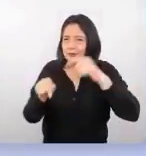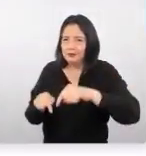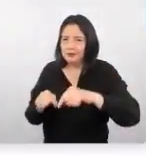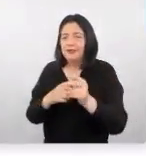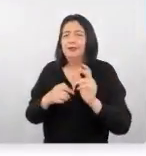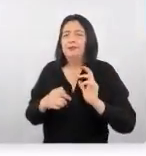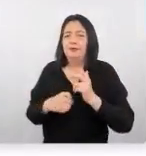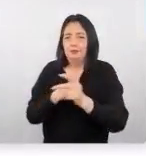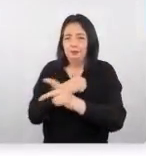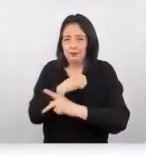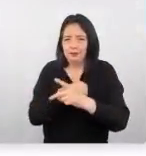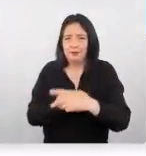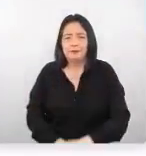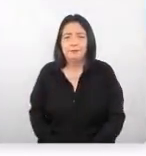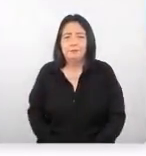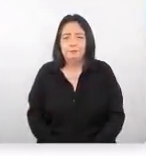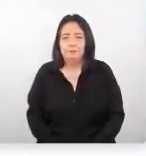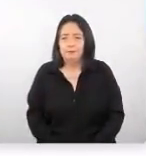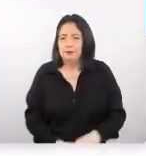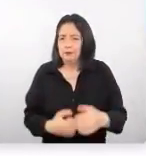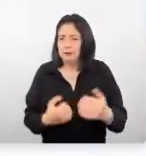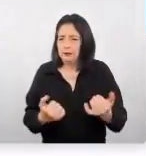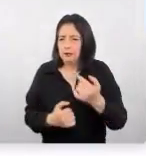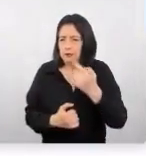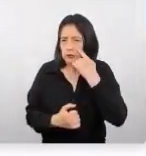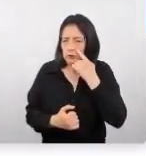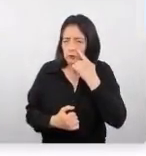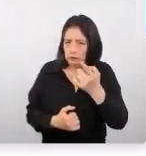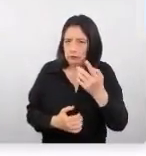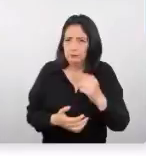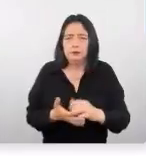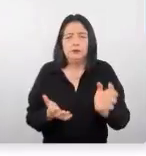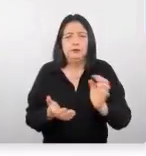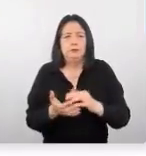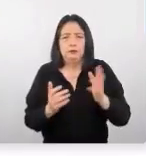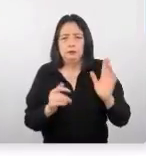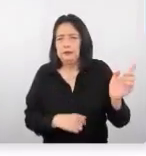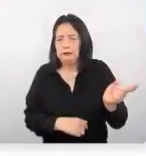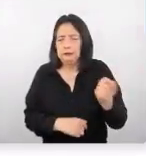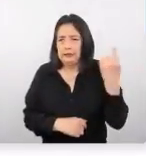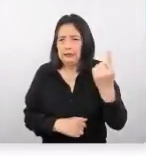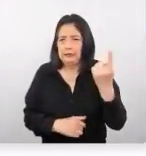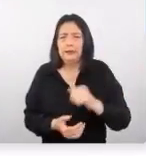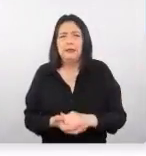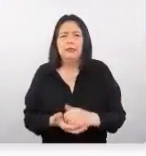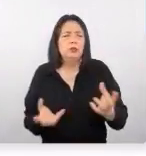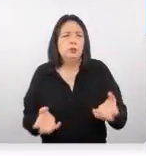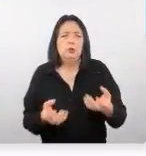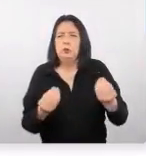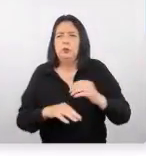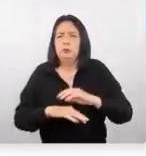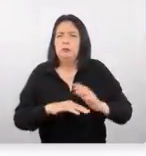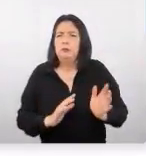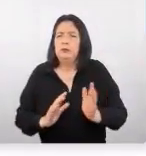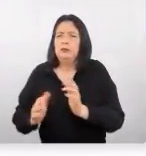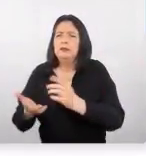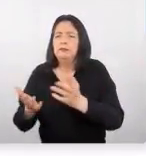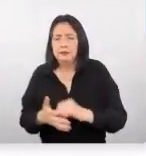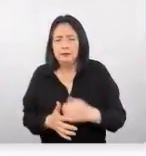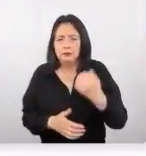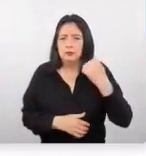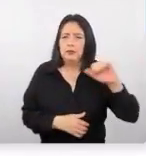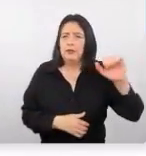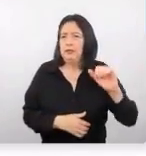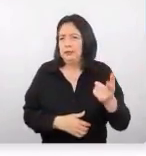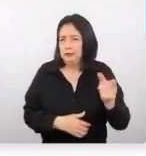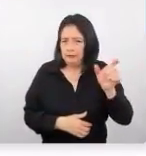país. Con los campos un poco, ya un poco más a nivel general, de cómo planifica su viaje este